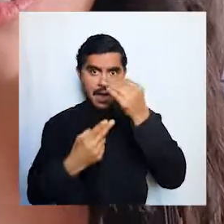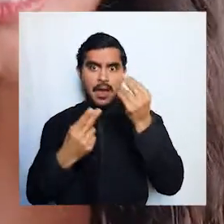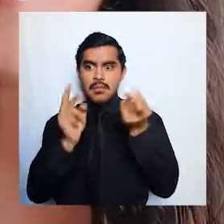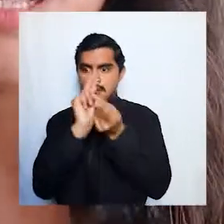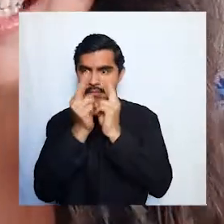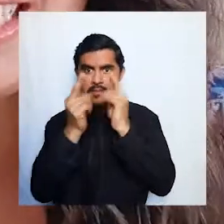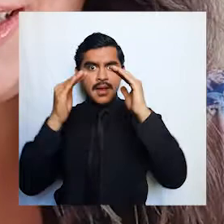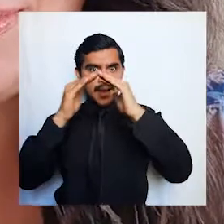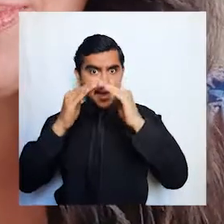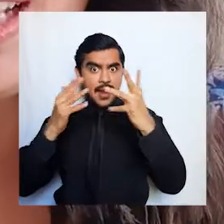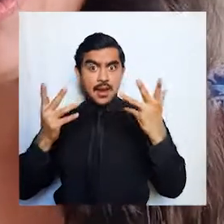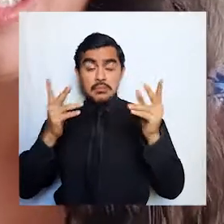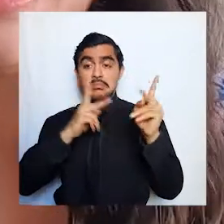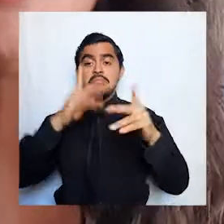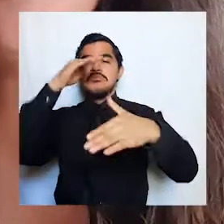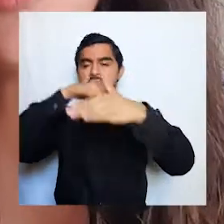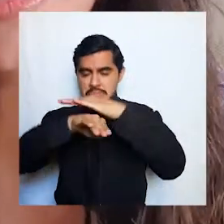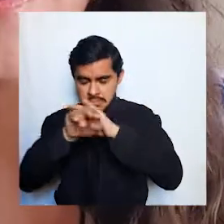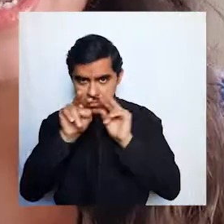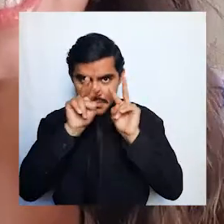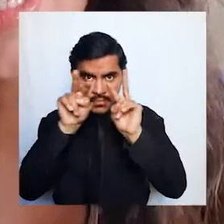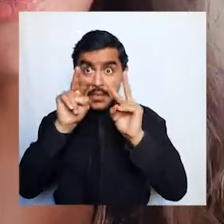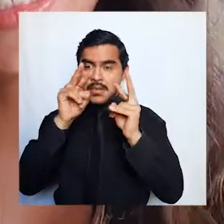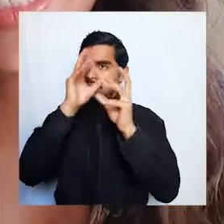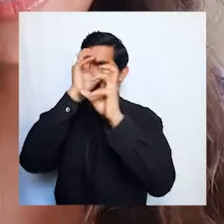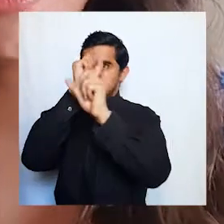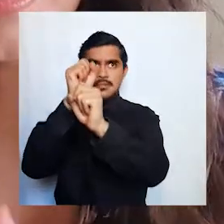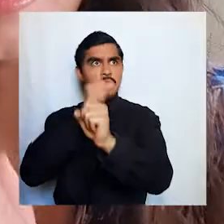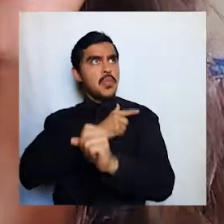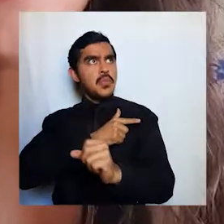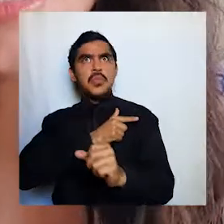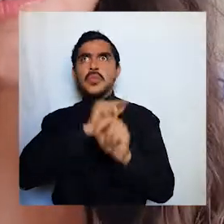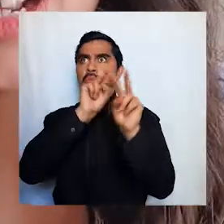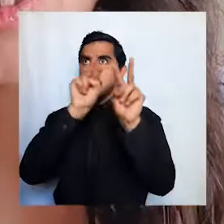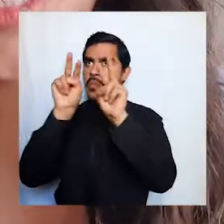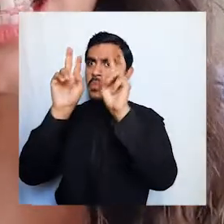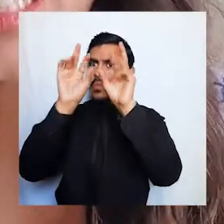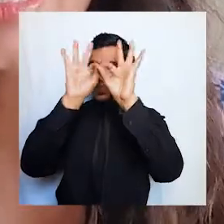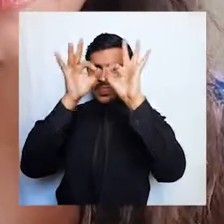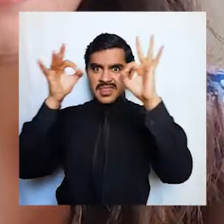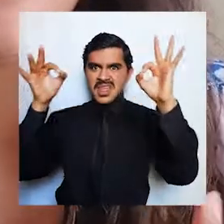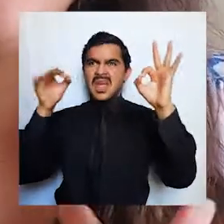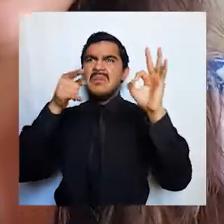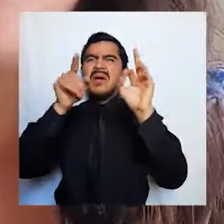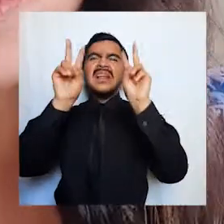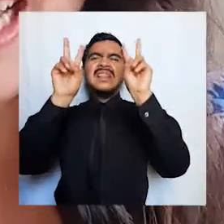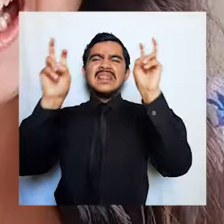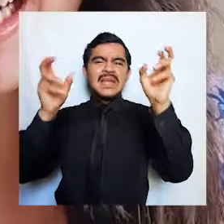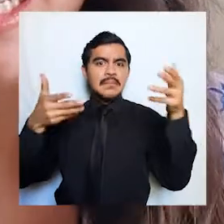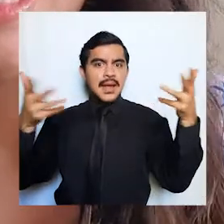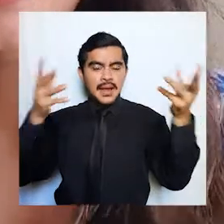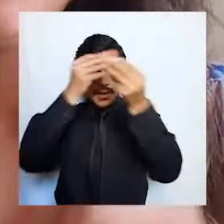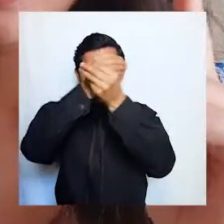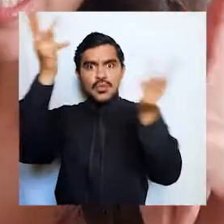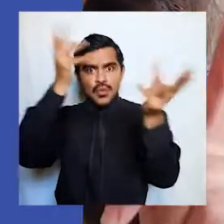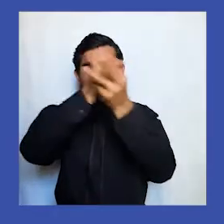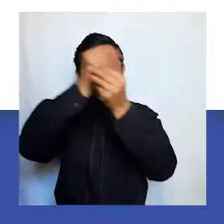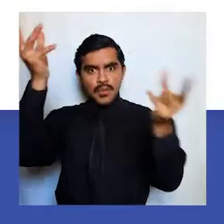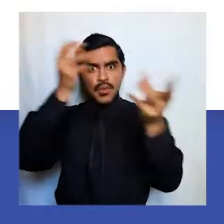eso llama la atención entonces así vamos a saber de qué van a hablar ustedes de qué van a publicar